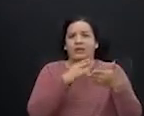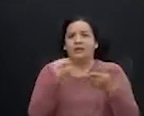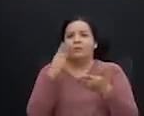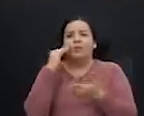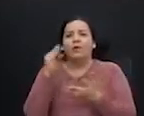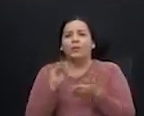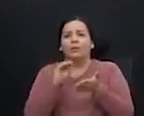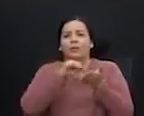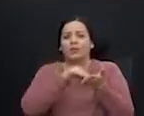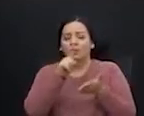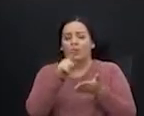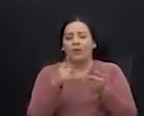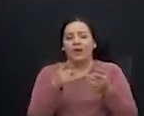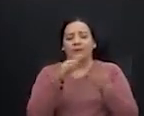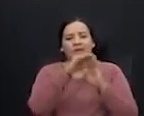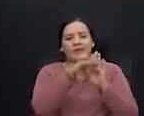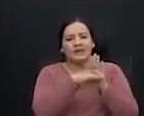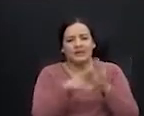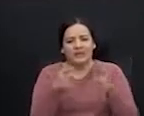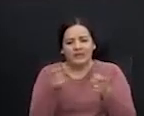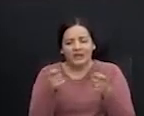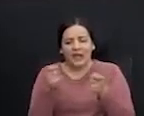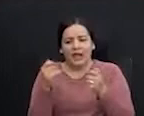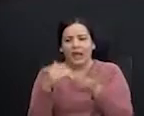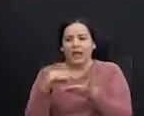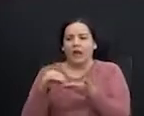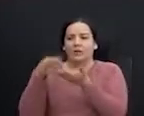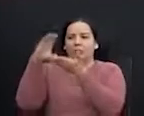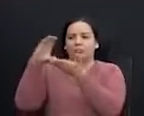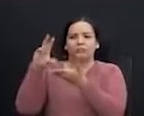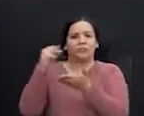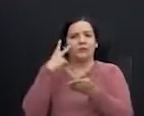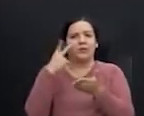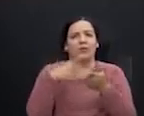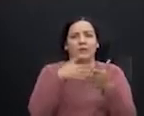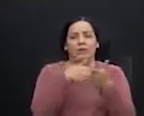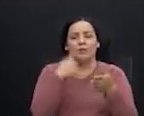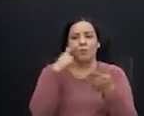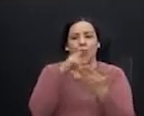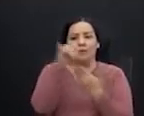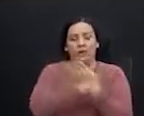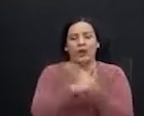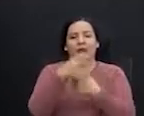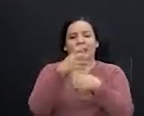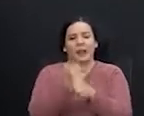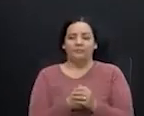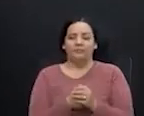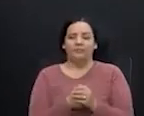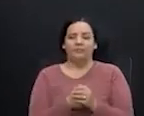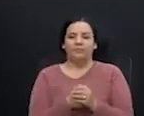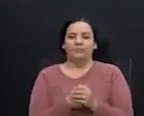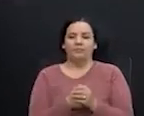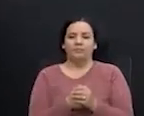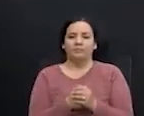para que esos altos ingresos que no se ven afectados por este proyecto también hagan un sacrificio?